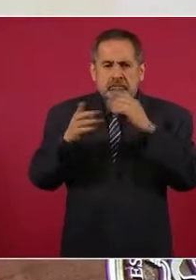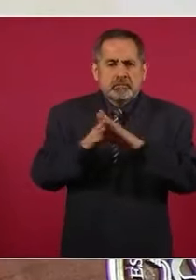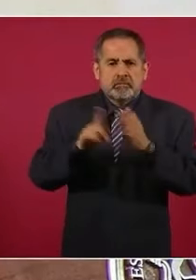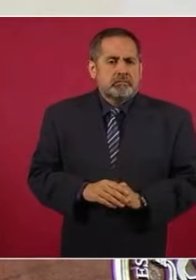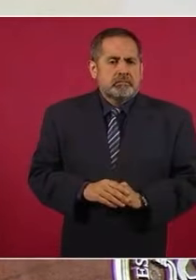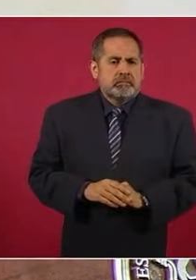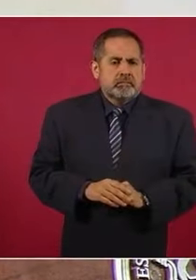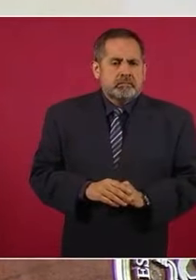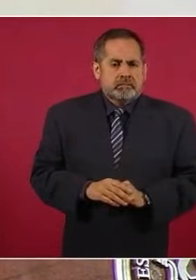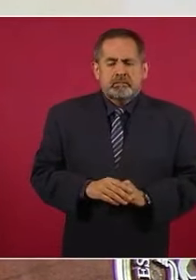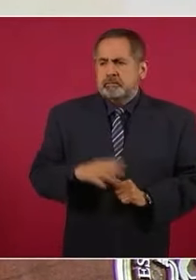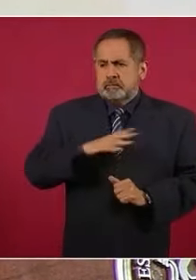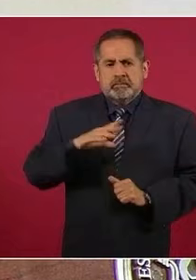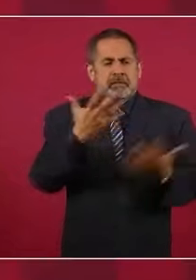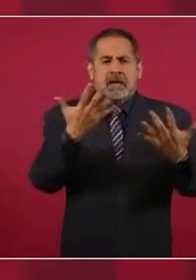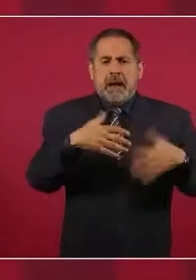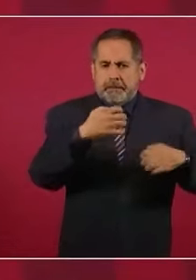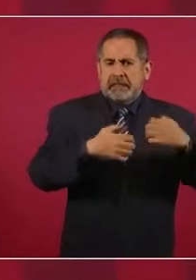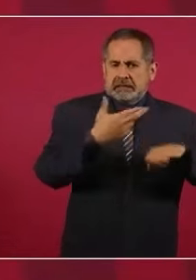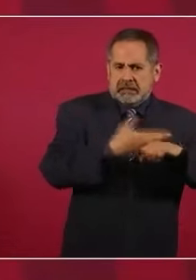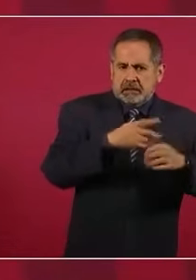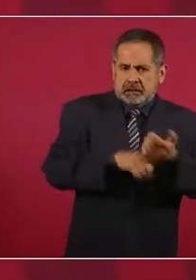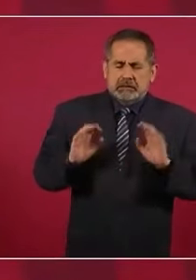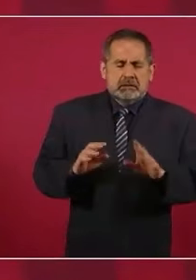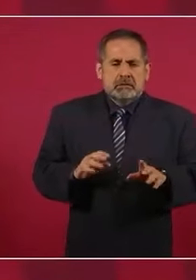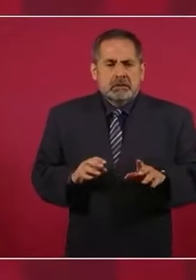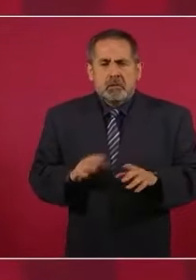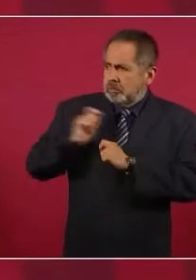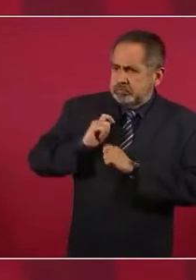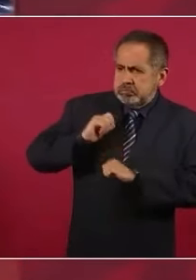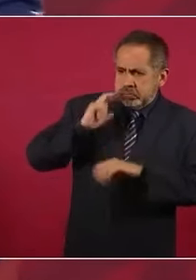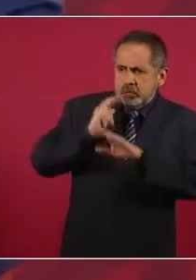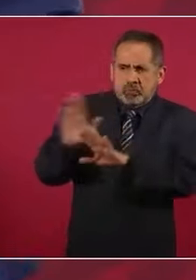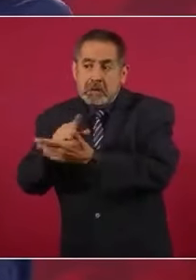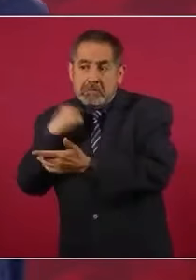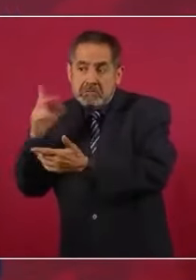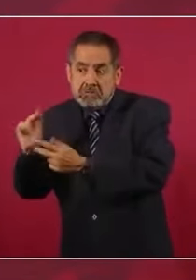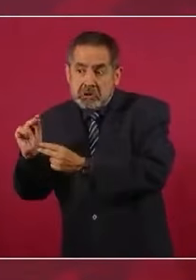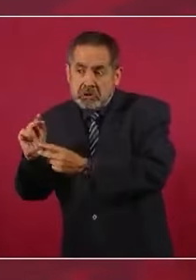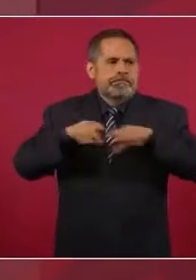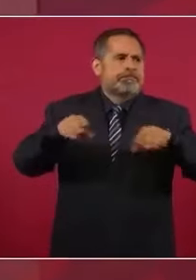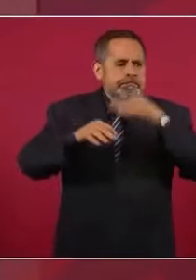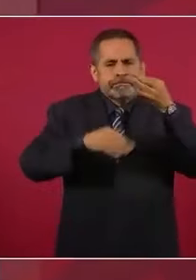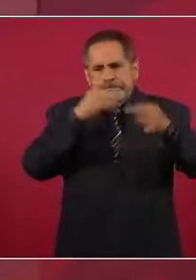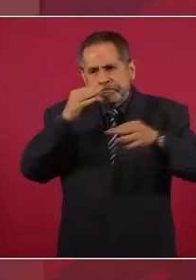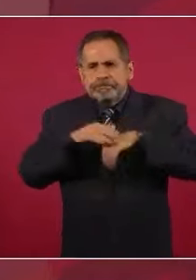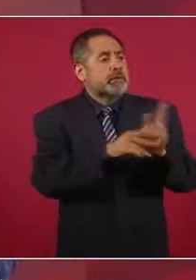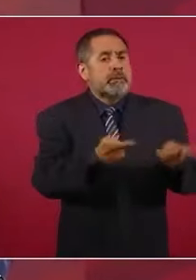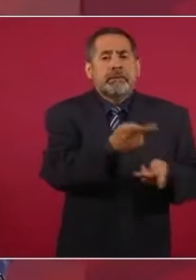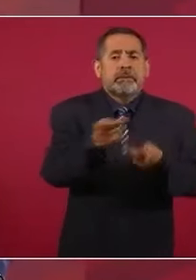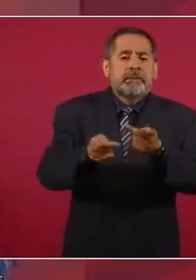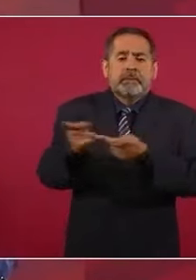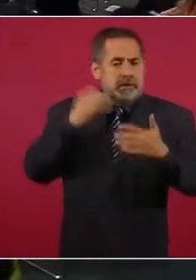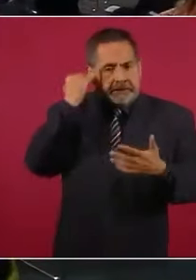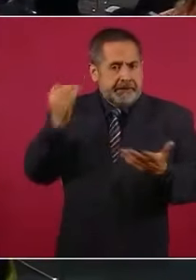encuestas. Hay empresas verdaderamente independientes que podrían, después de foros de debate,